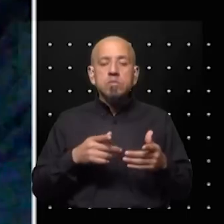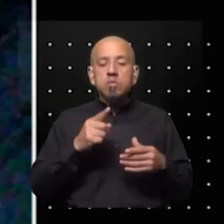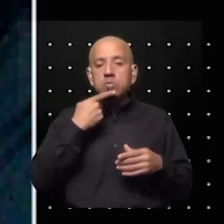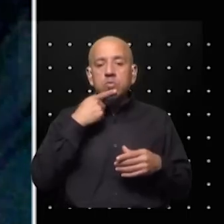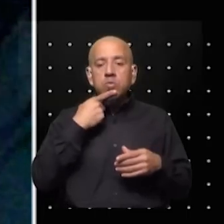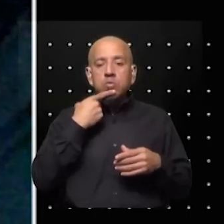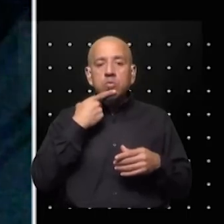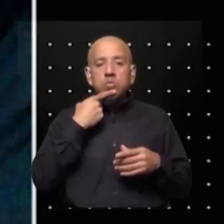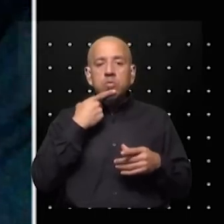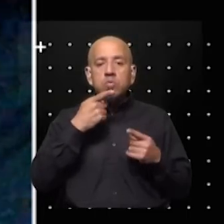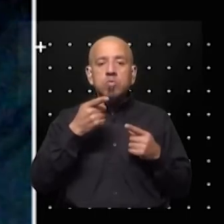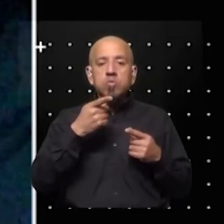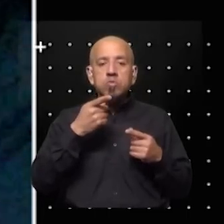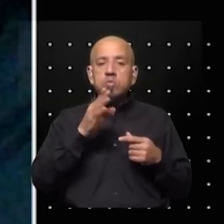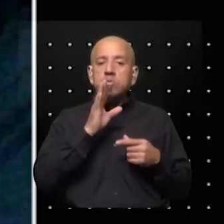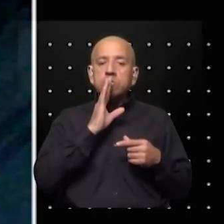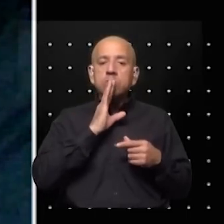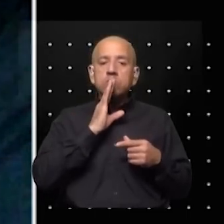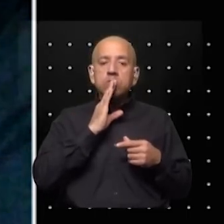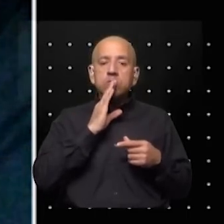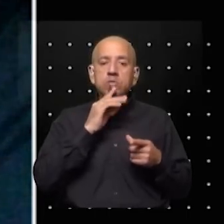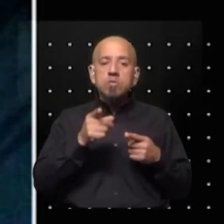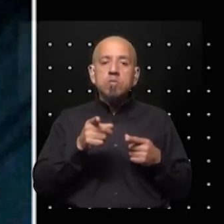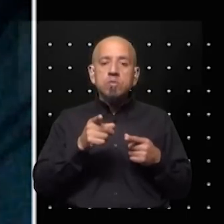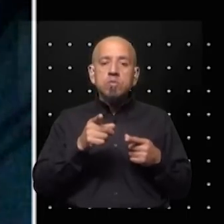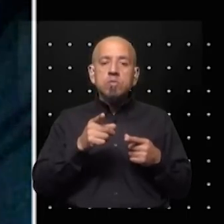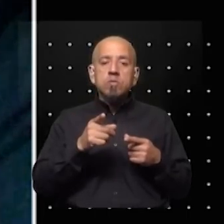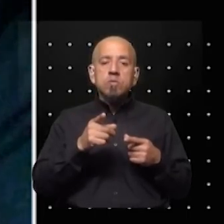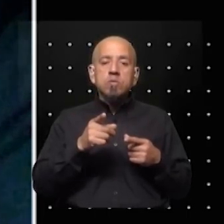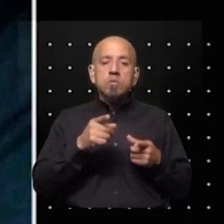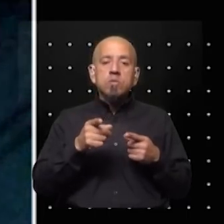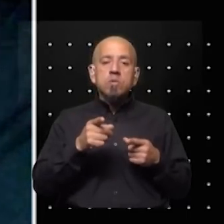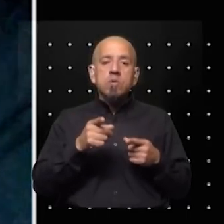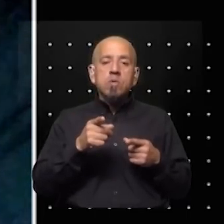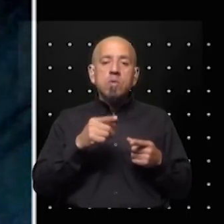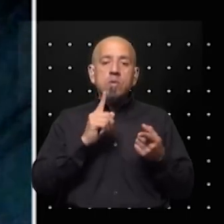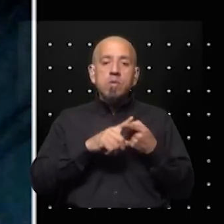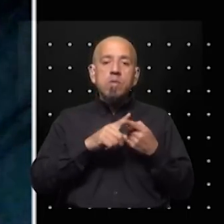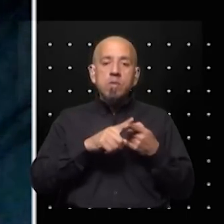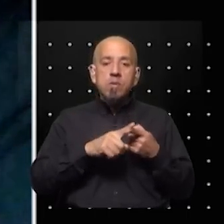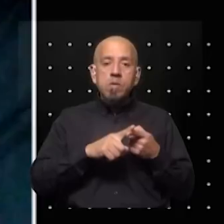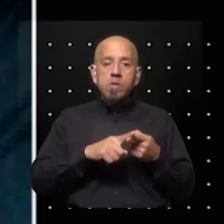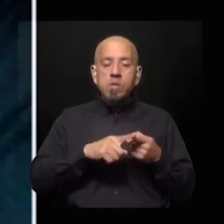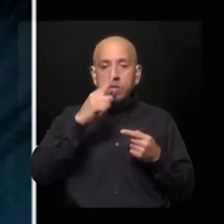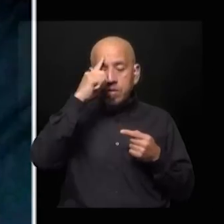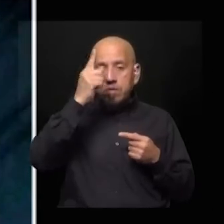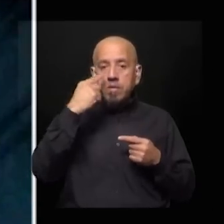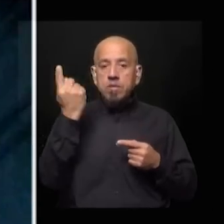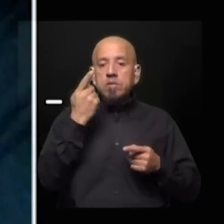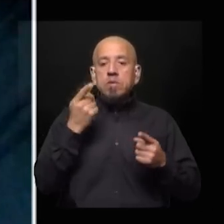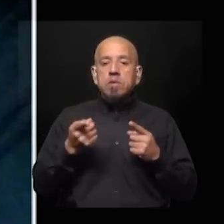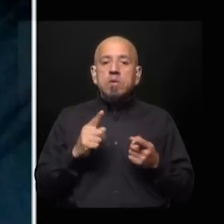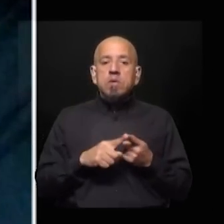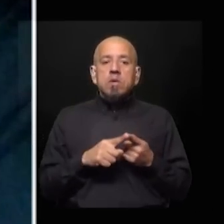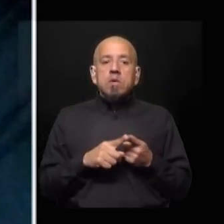Estados Unidos no son firmantes de algunos de estos acuerdos internacionales para someter a los estados digamos a una